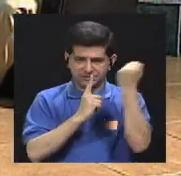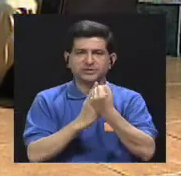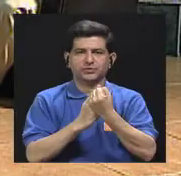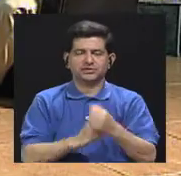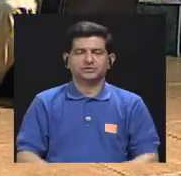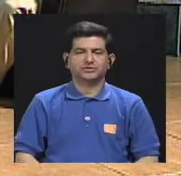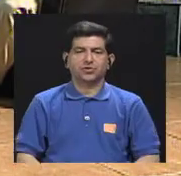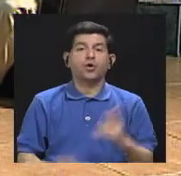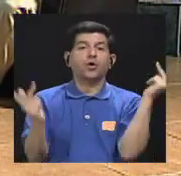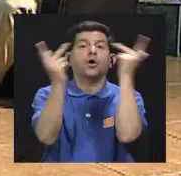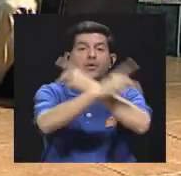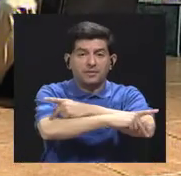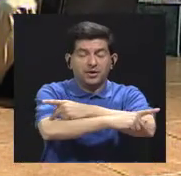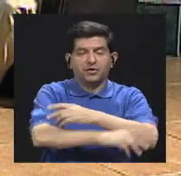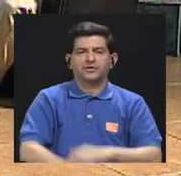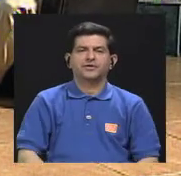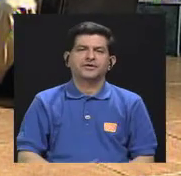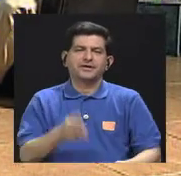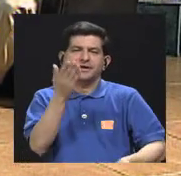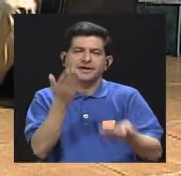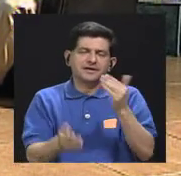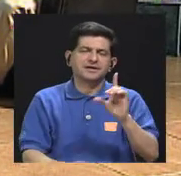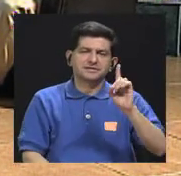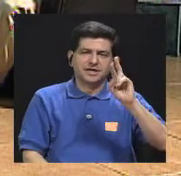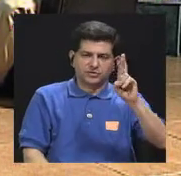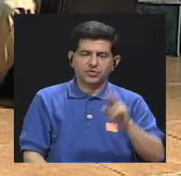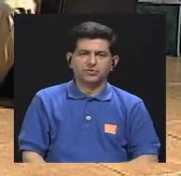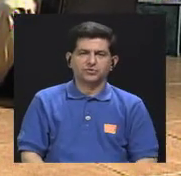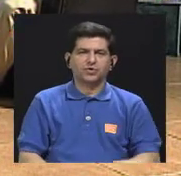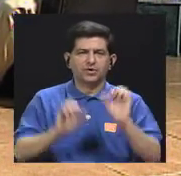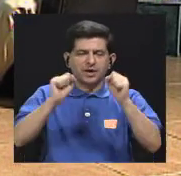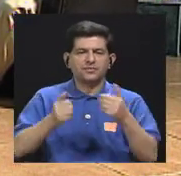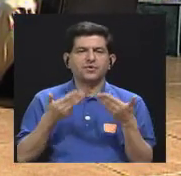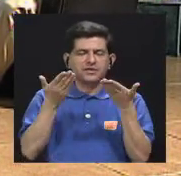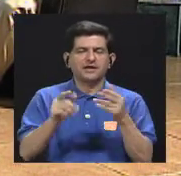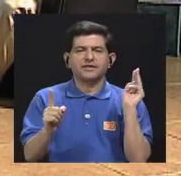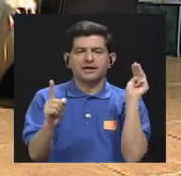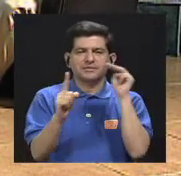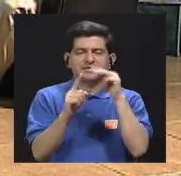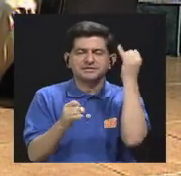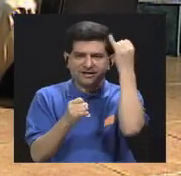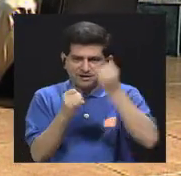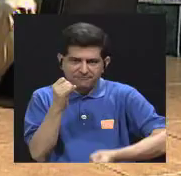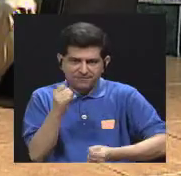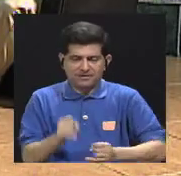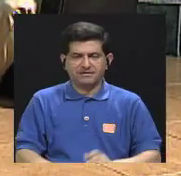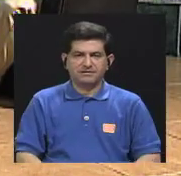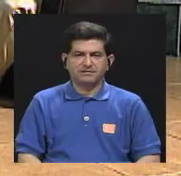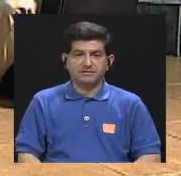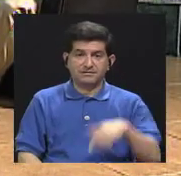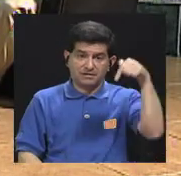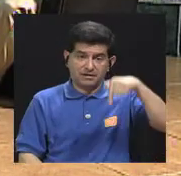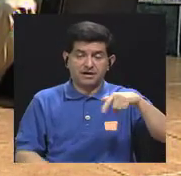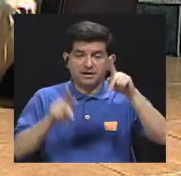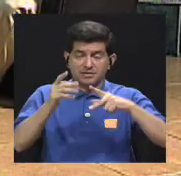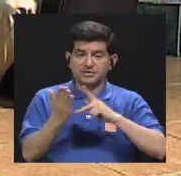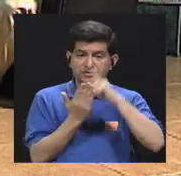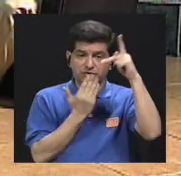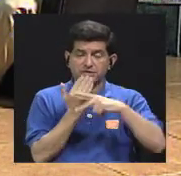o se la puede empeorar tal vez si doctora si nos regalan pues un mensaje final para nuestra